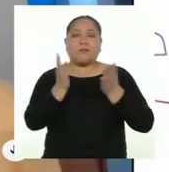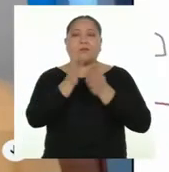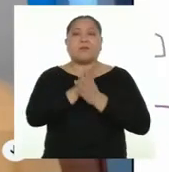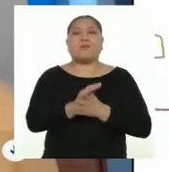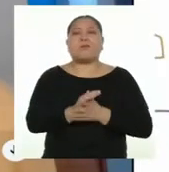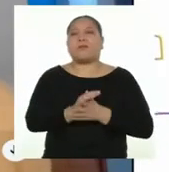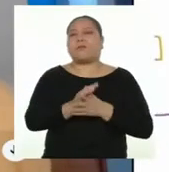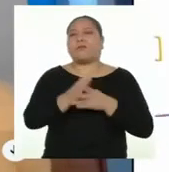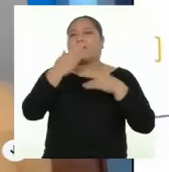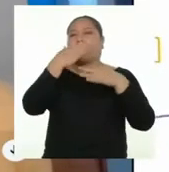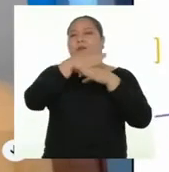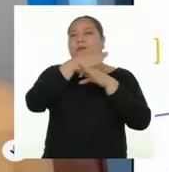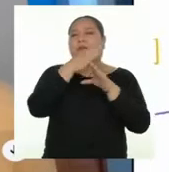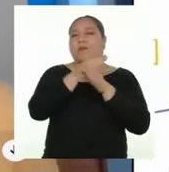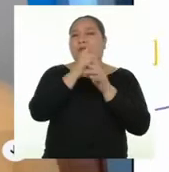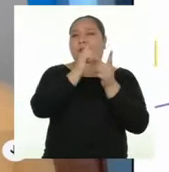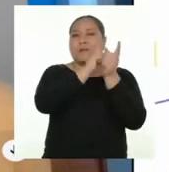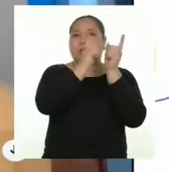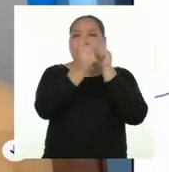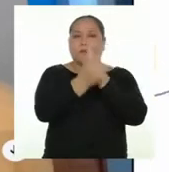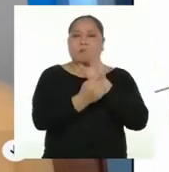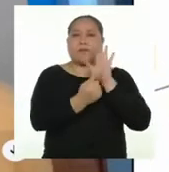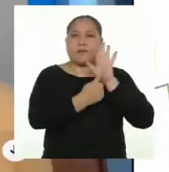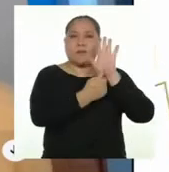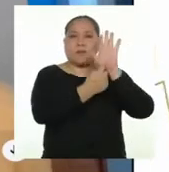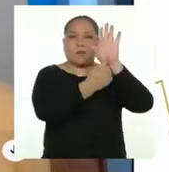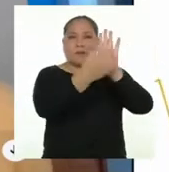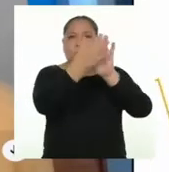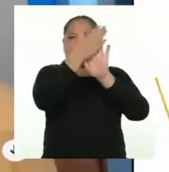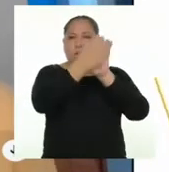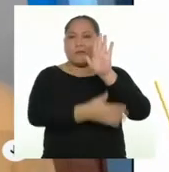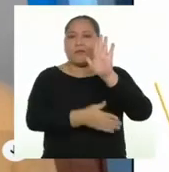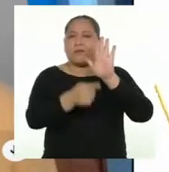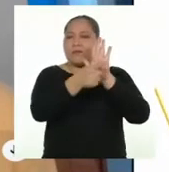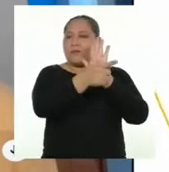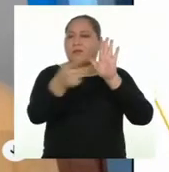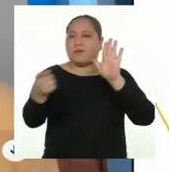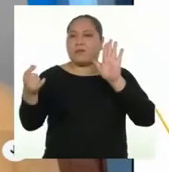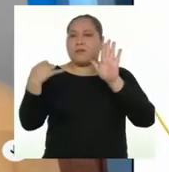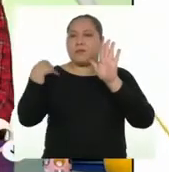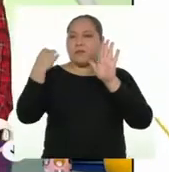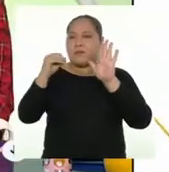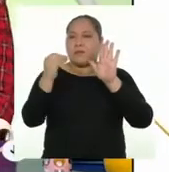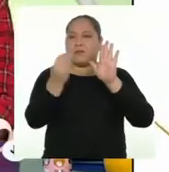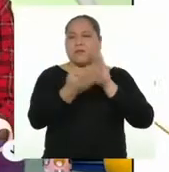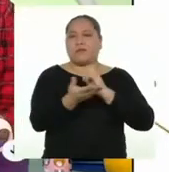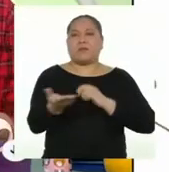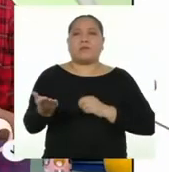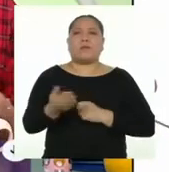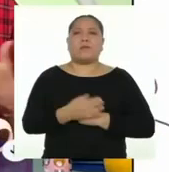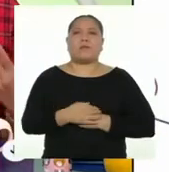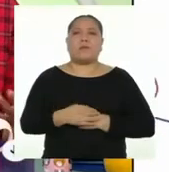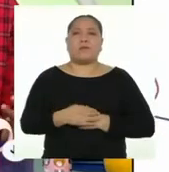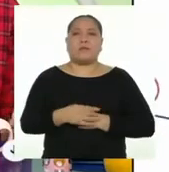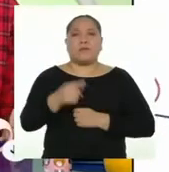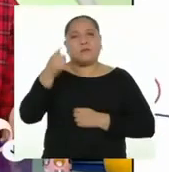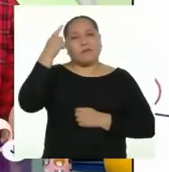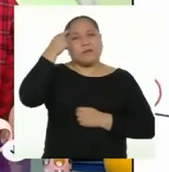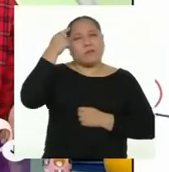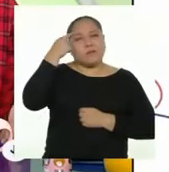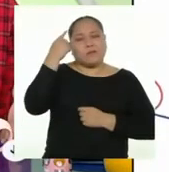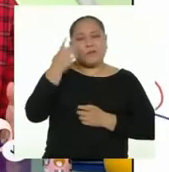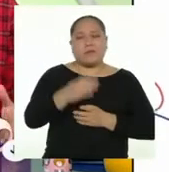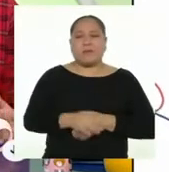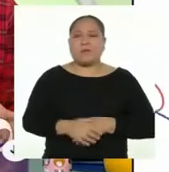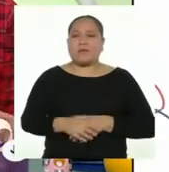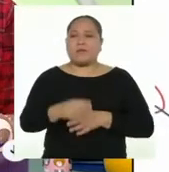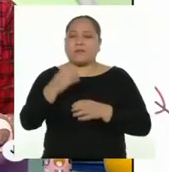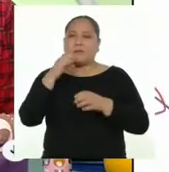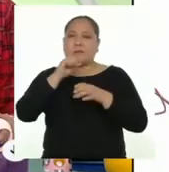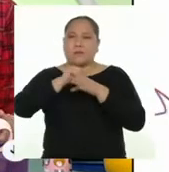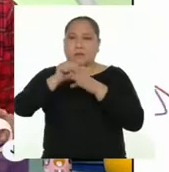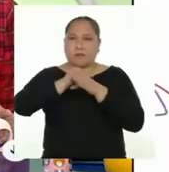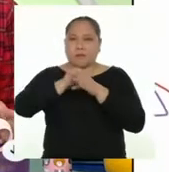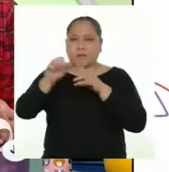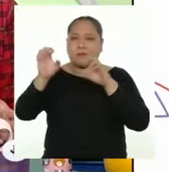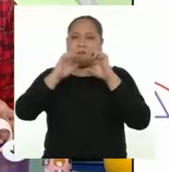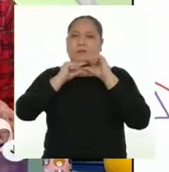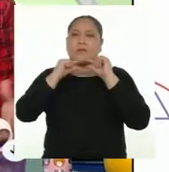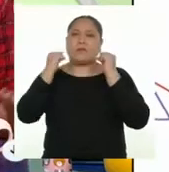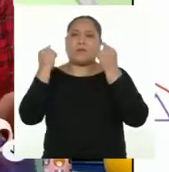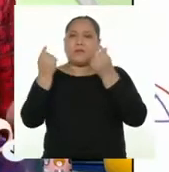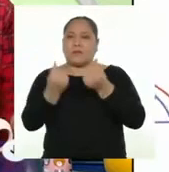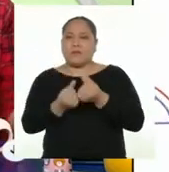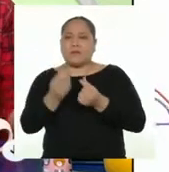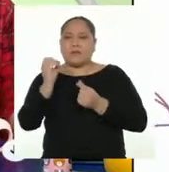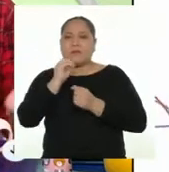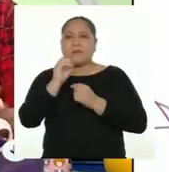estrategias para cambiarlas y evidenciarlas entre las y los adolescentes. ¿Creen que las dinámicas de grupo o las actividades